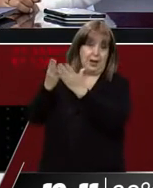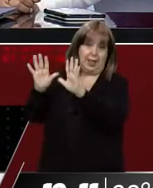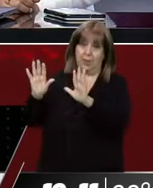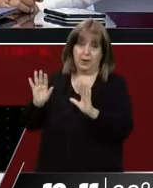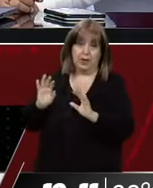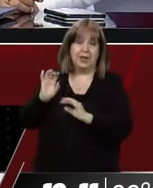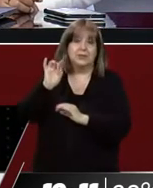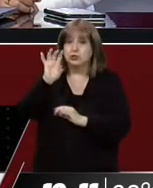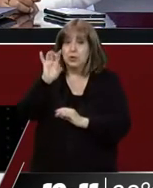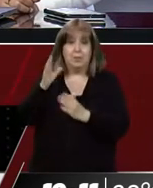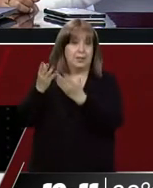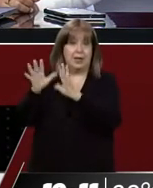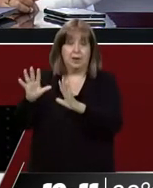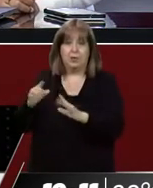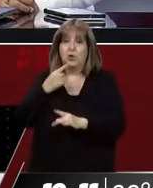mantenimiento de la libertad.